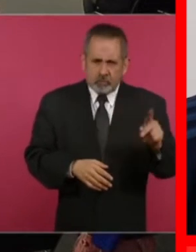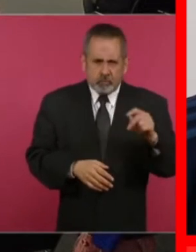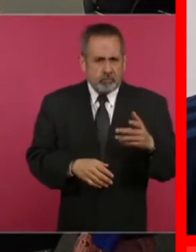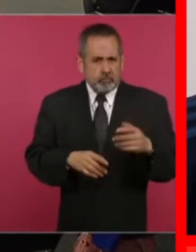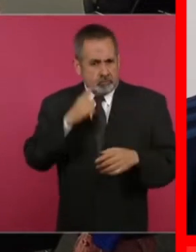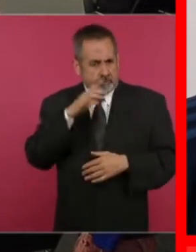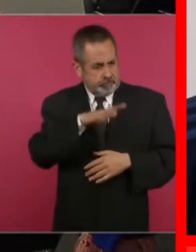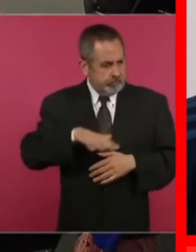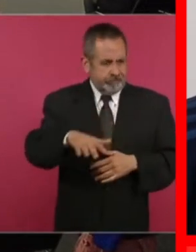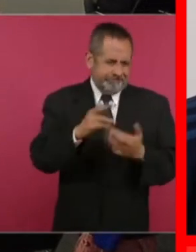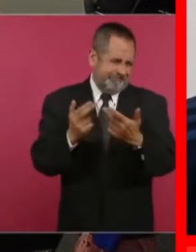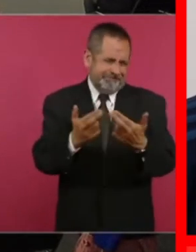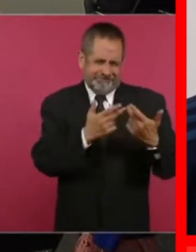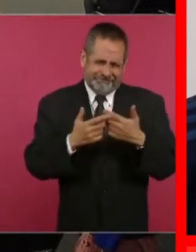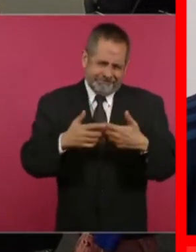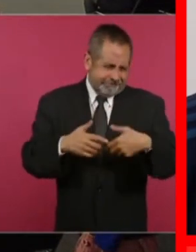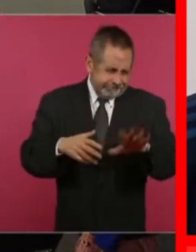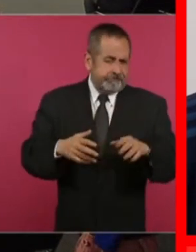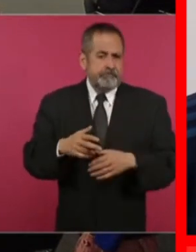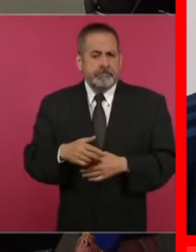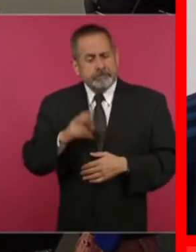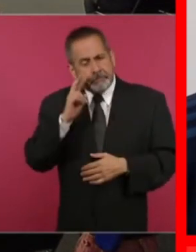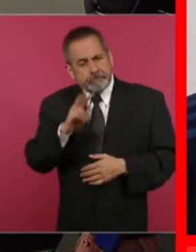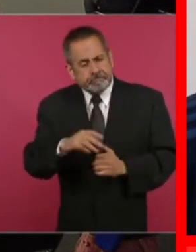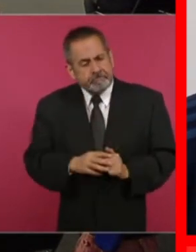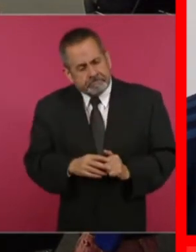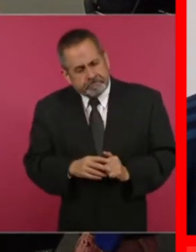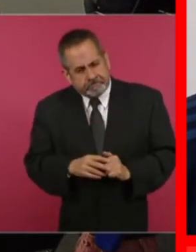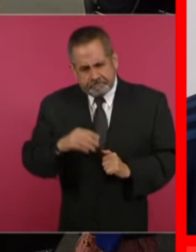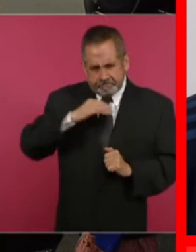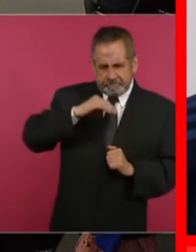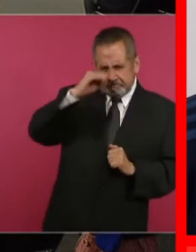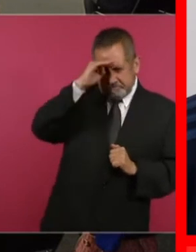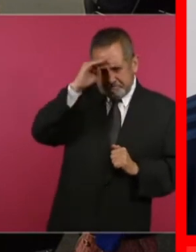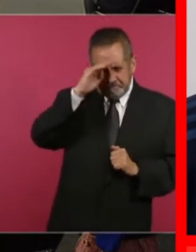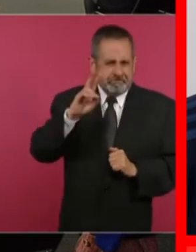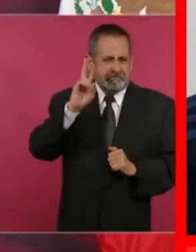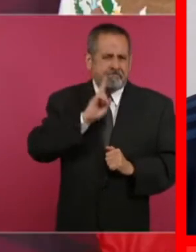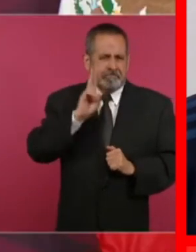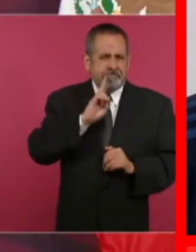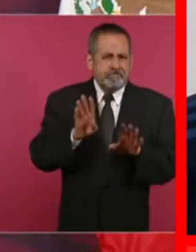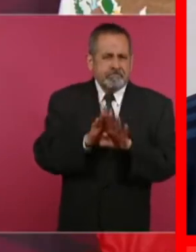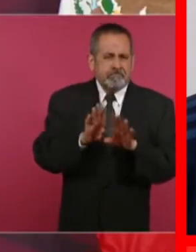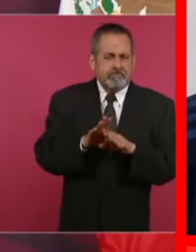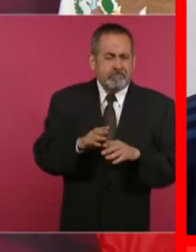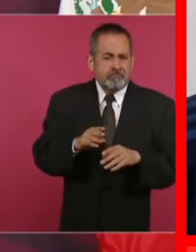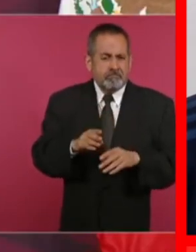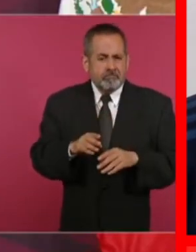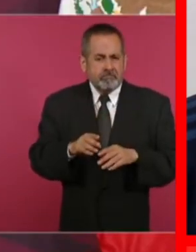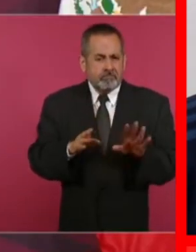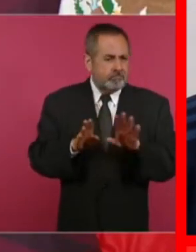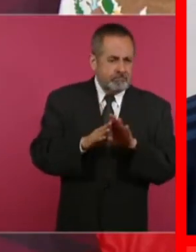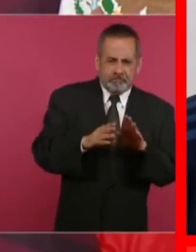esta parte impactada, vemos cómo se ponen a ciertas